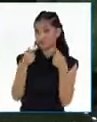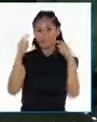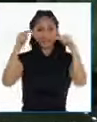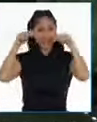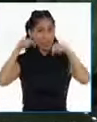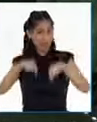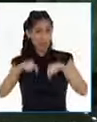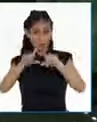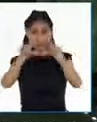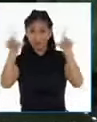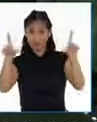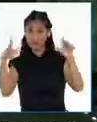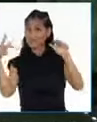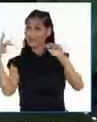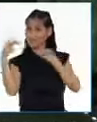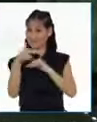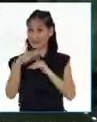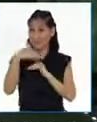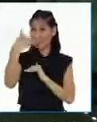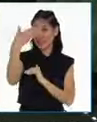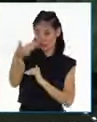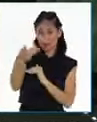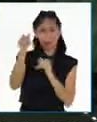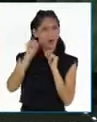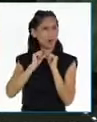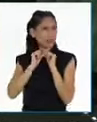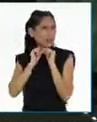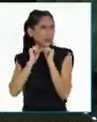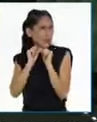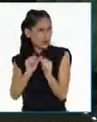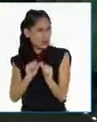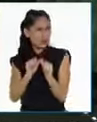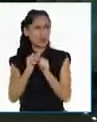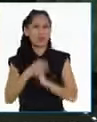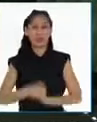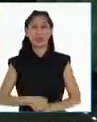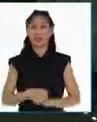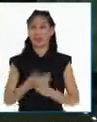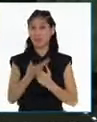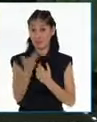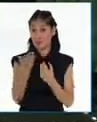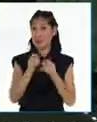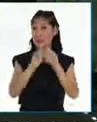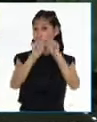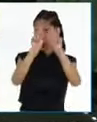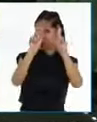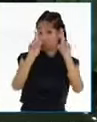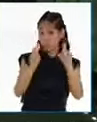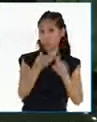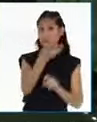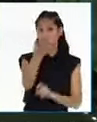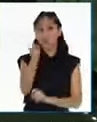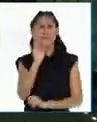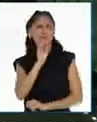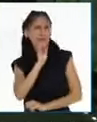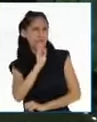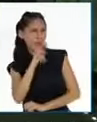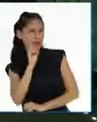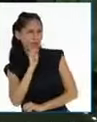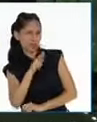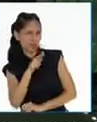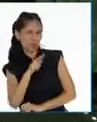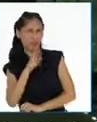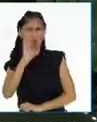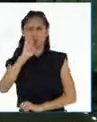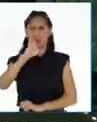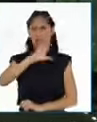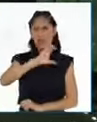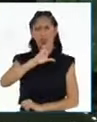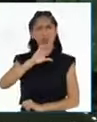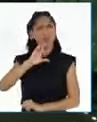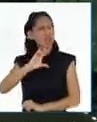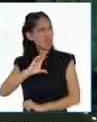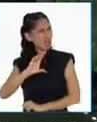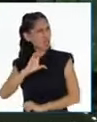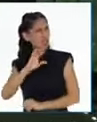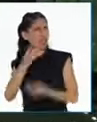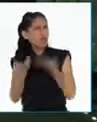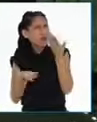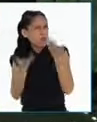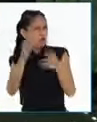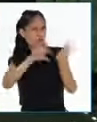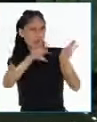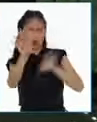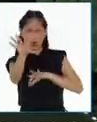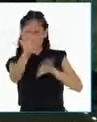hacer una pausa. En el siguiente bloque tendremos la misión de responder a las preguntas, ¿qué son las elecciones de autoridades y por qué se